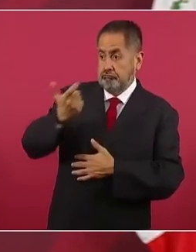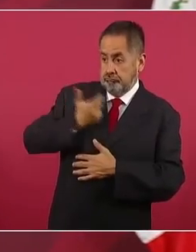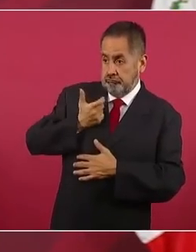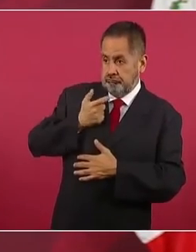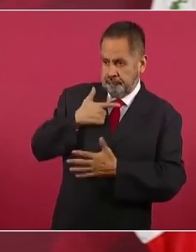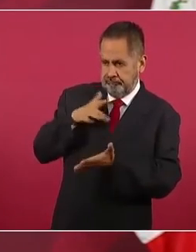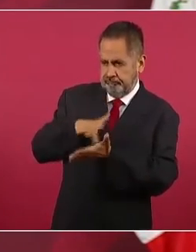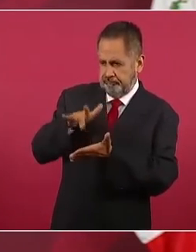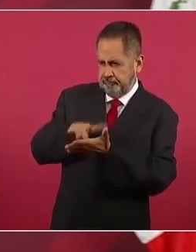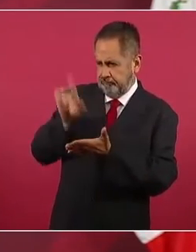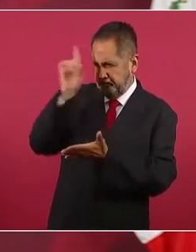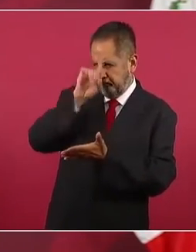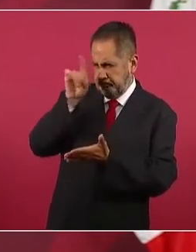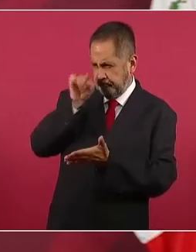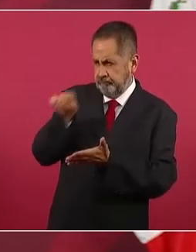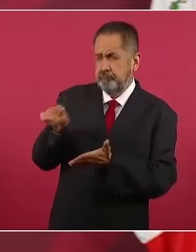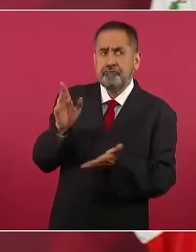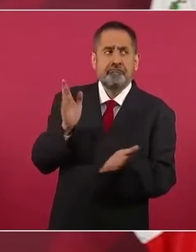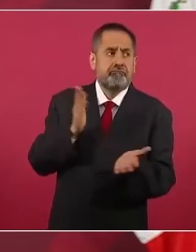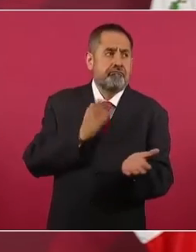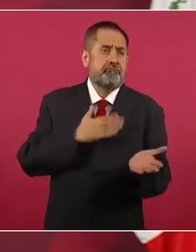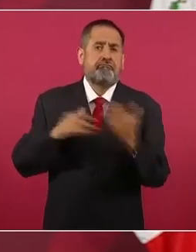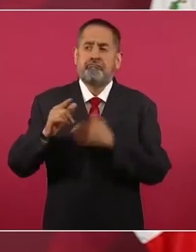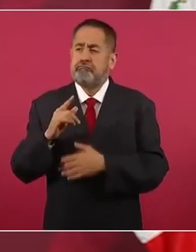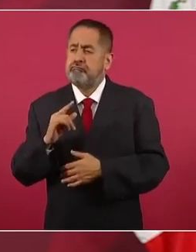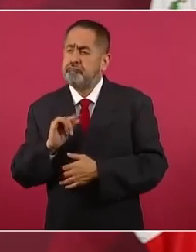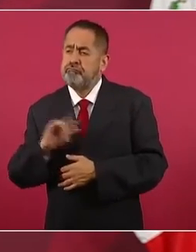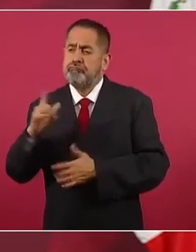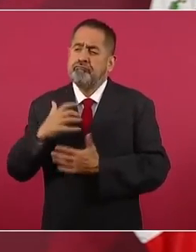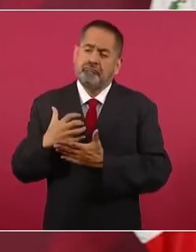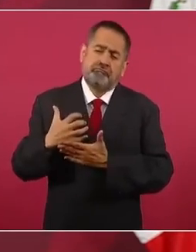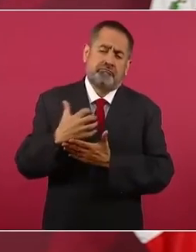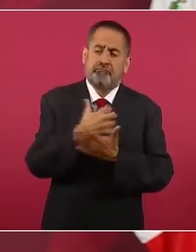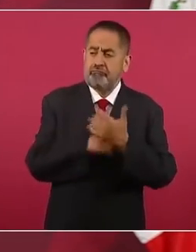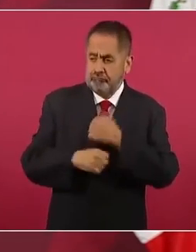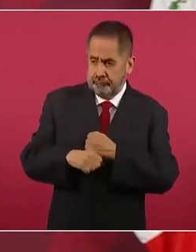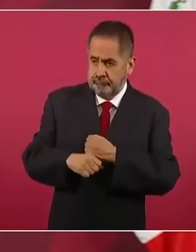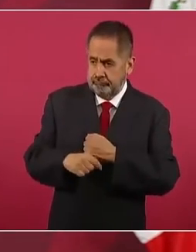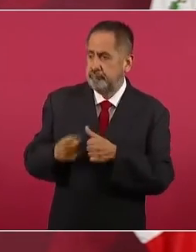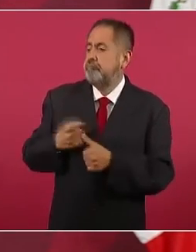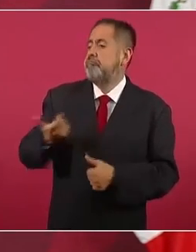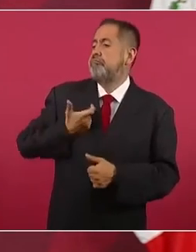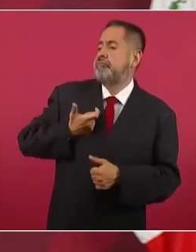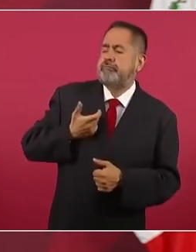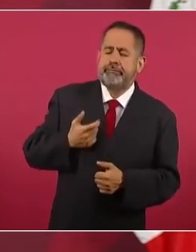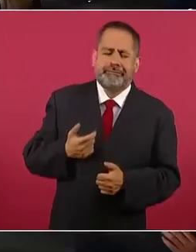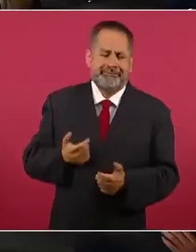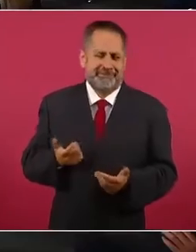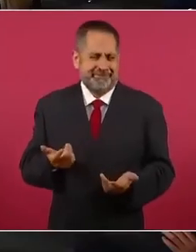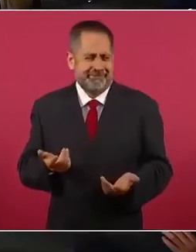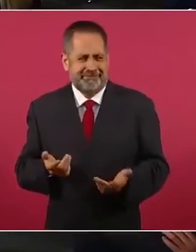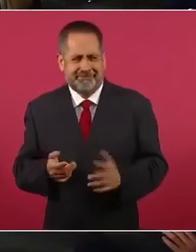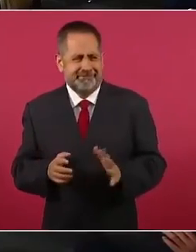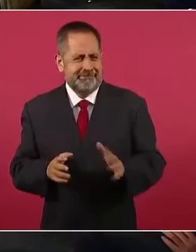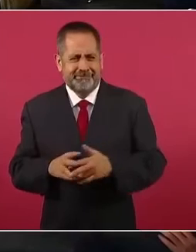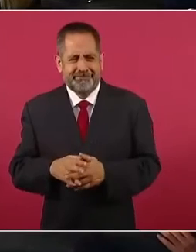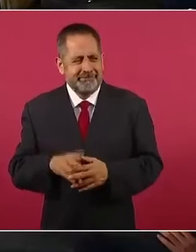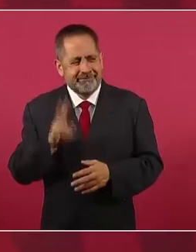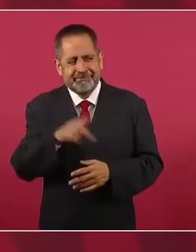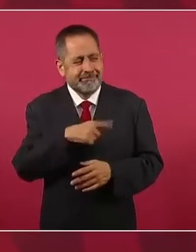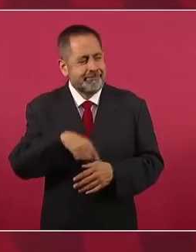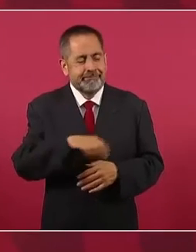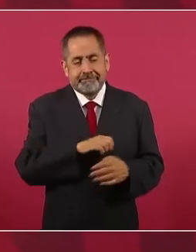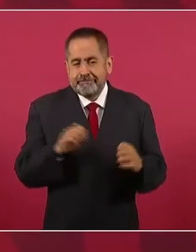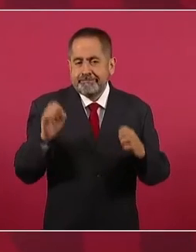y vas a ganar, te cuesta tanto, los estafan